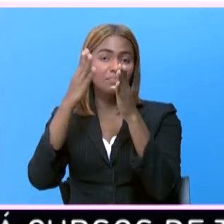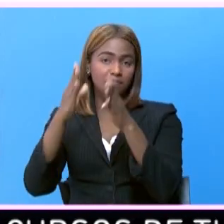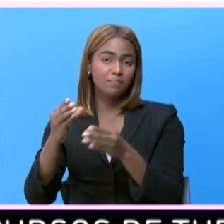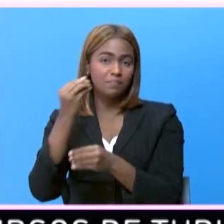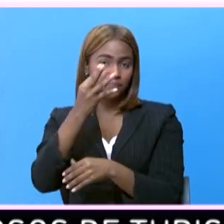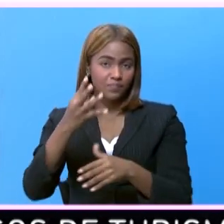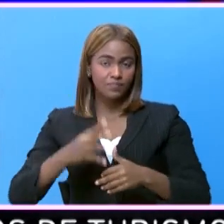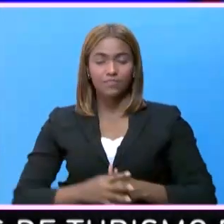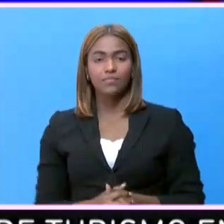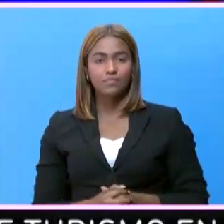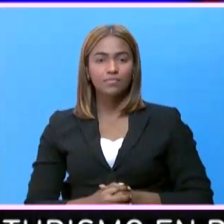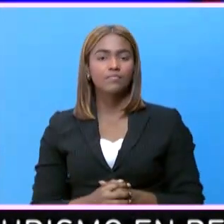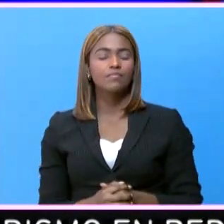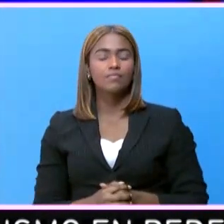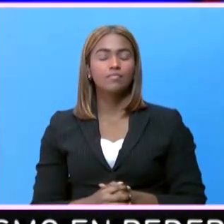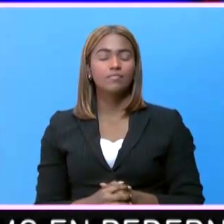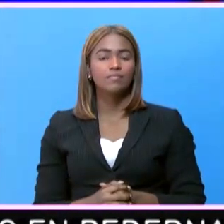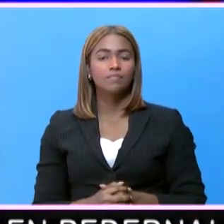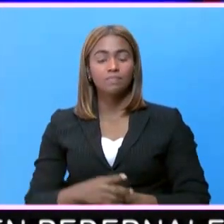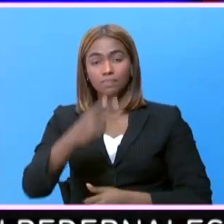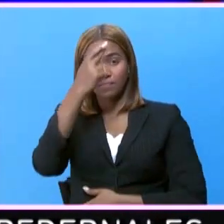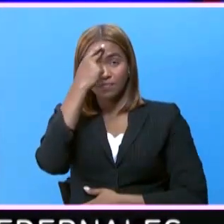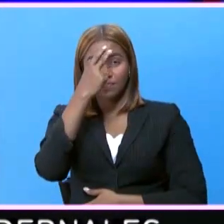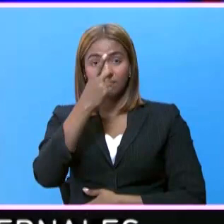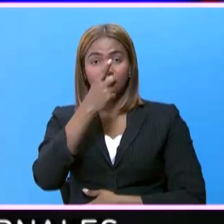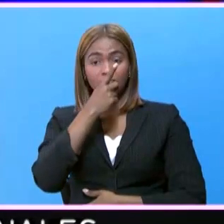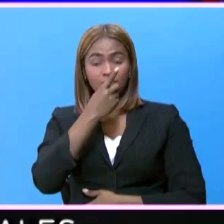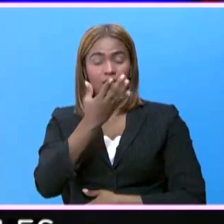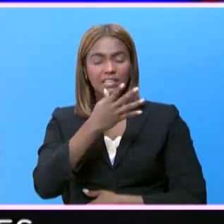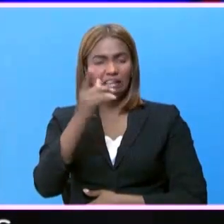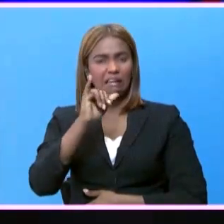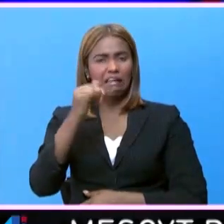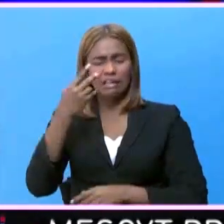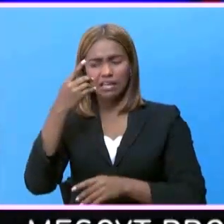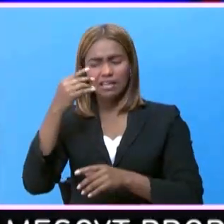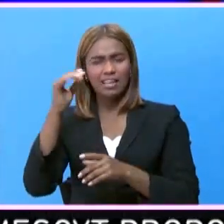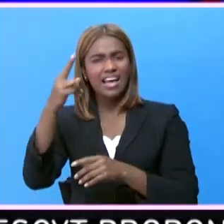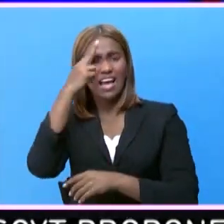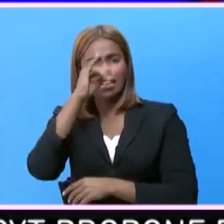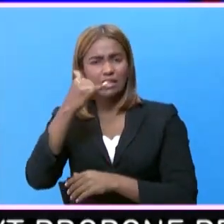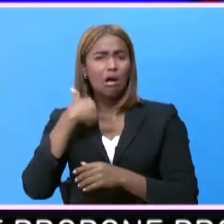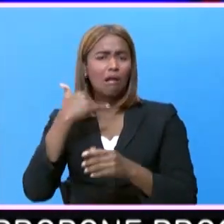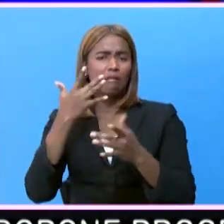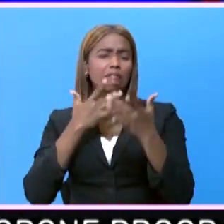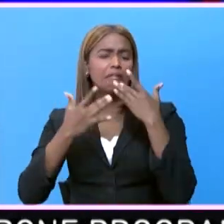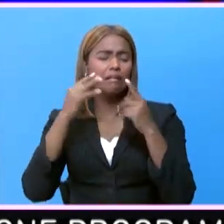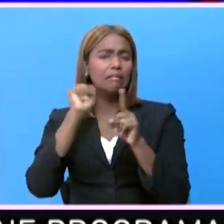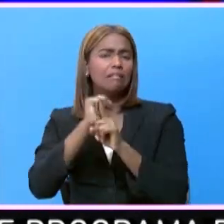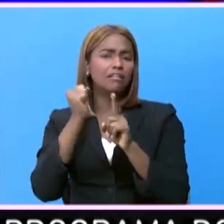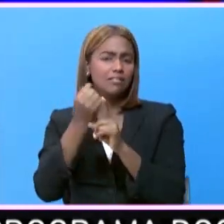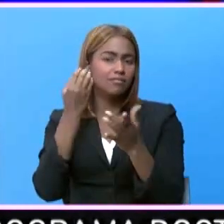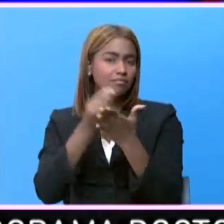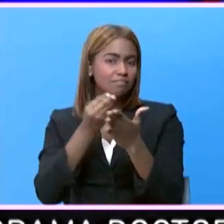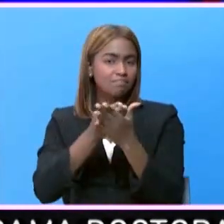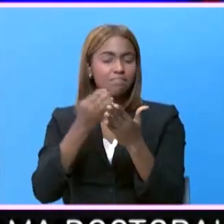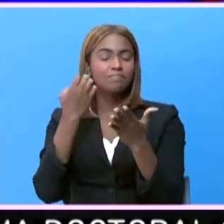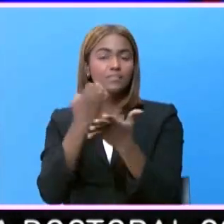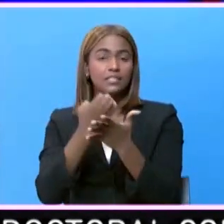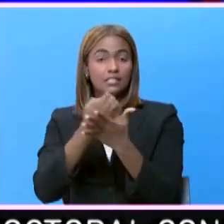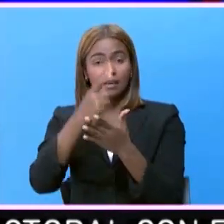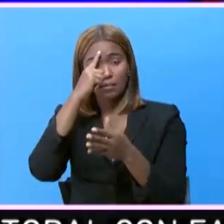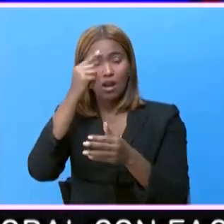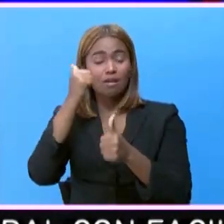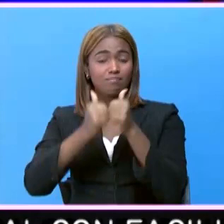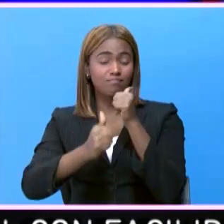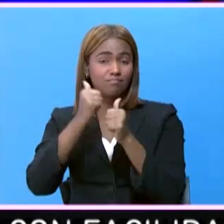Gómez. La República de Haití vive una fuerte crisis social, económica y política, pero la